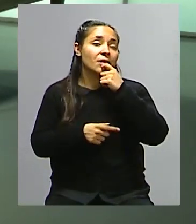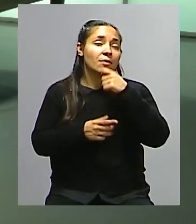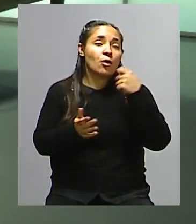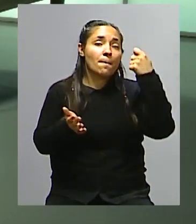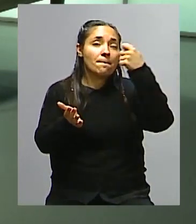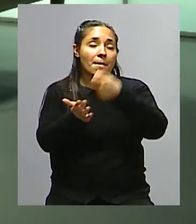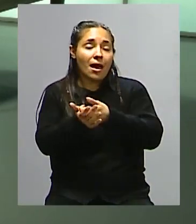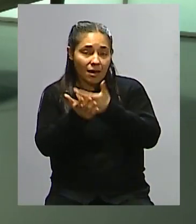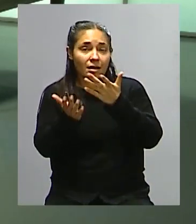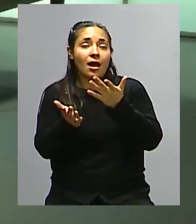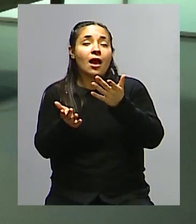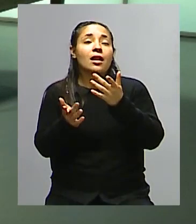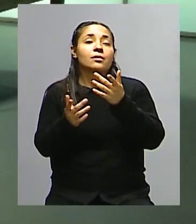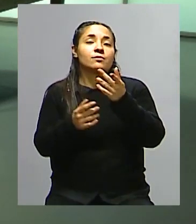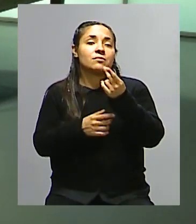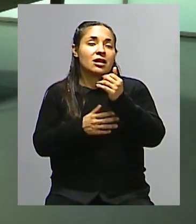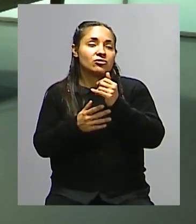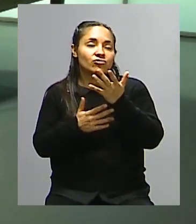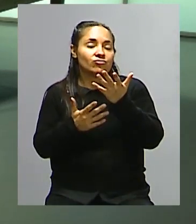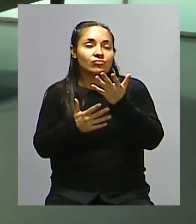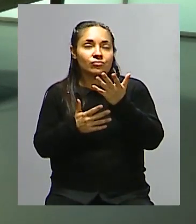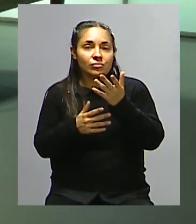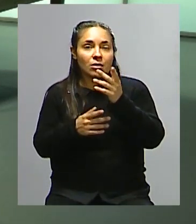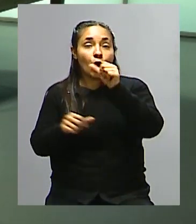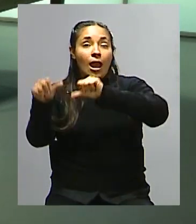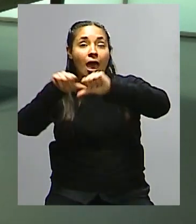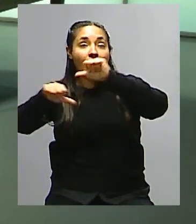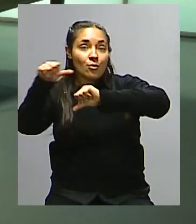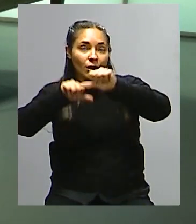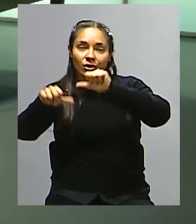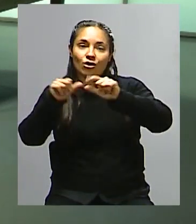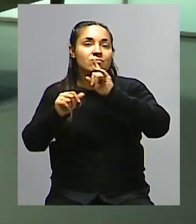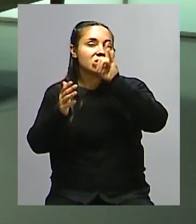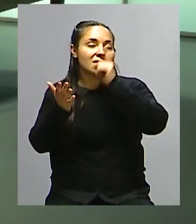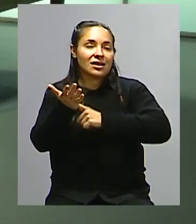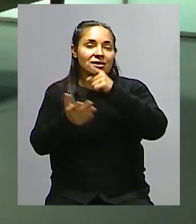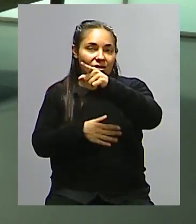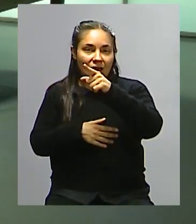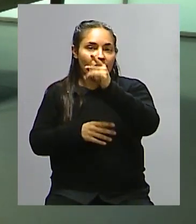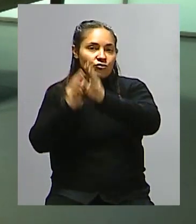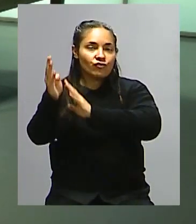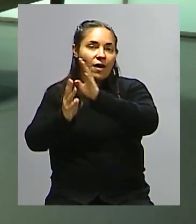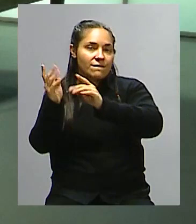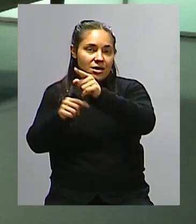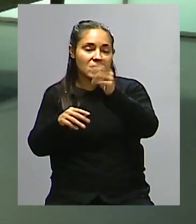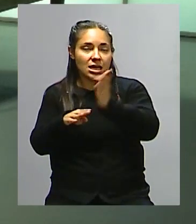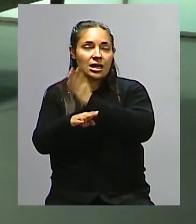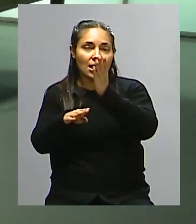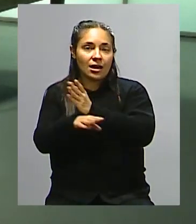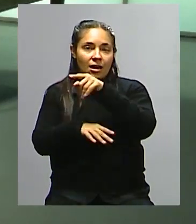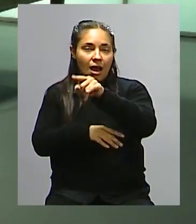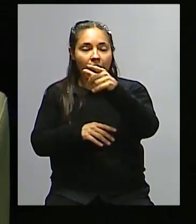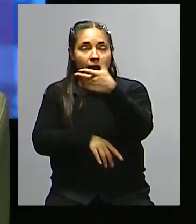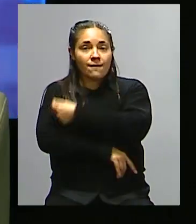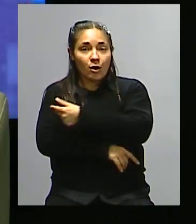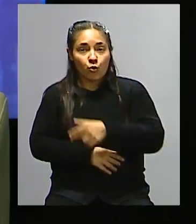el precio alto que por ahí ponen los laboratorios o aquellos que son los fabricantes de estos bioinsumos. Bueno, en realidad